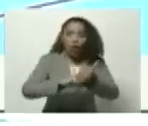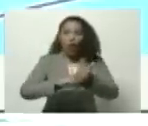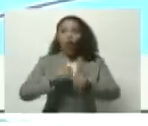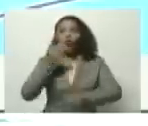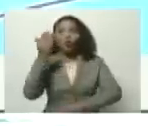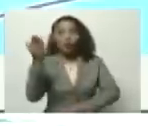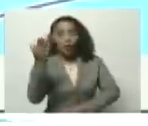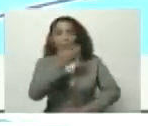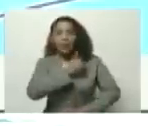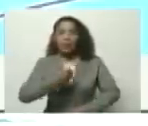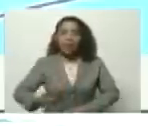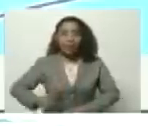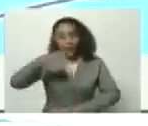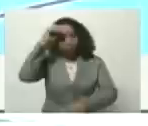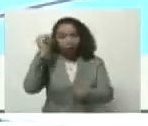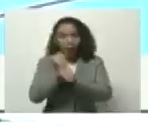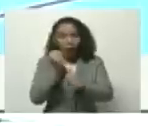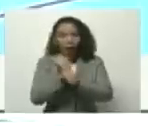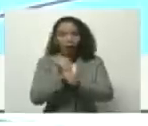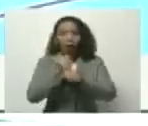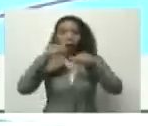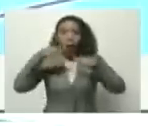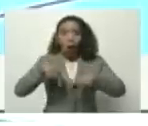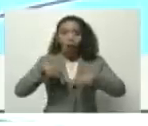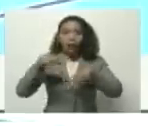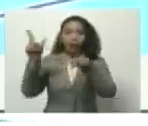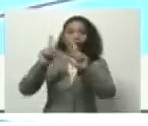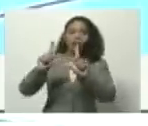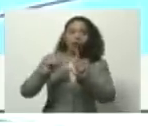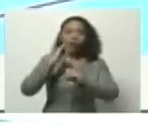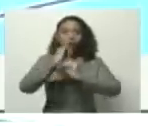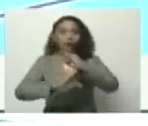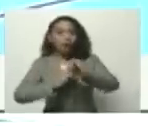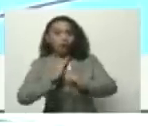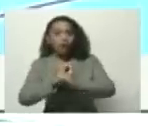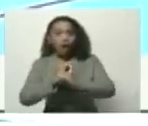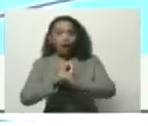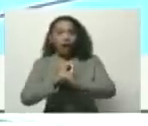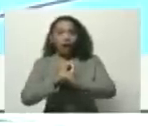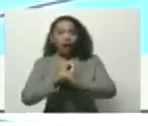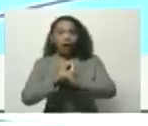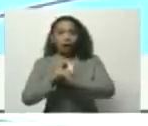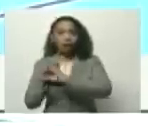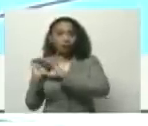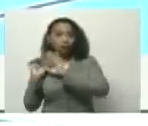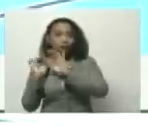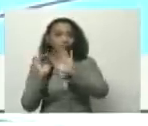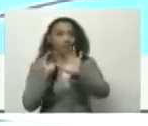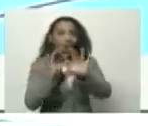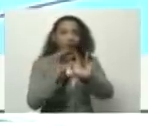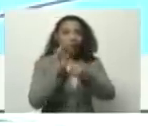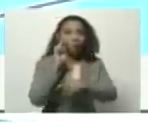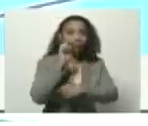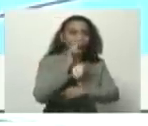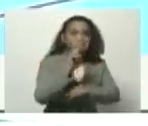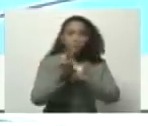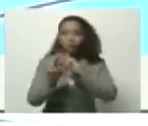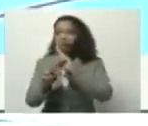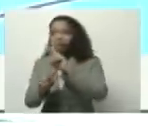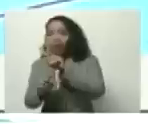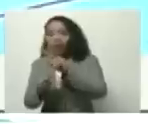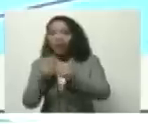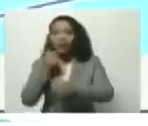presidente trabajador. Hoy los medios internacionales aparecían refiriéndose y dando